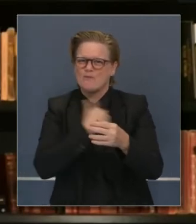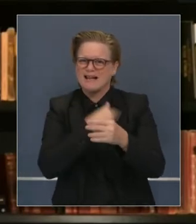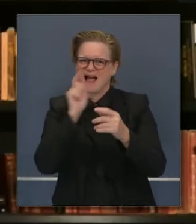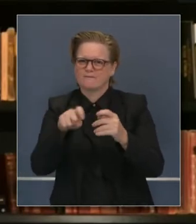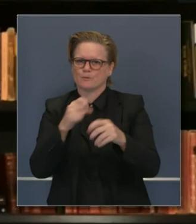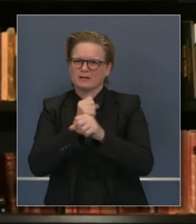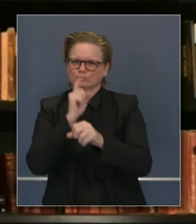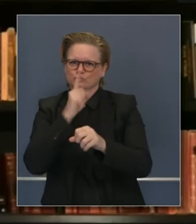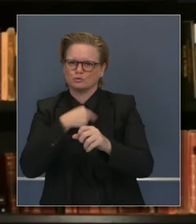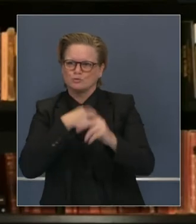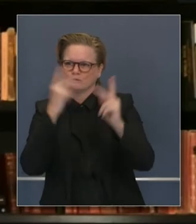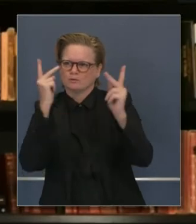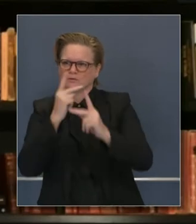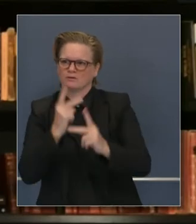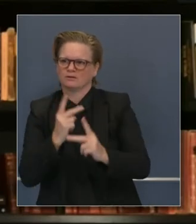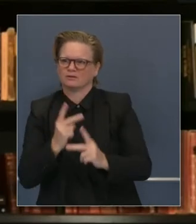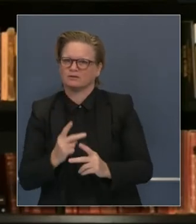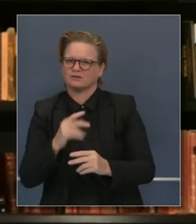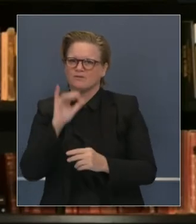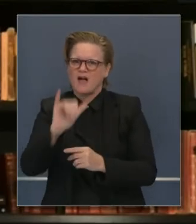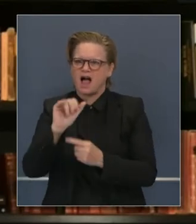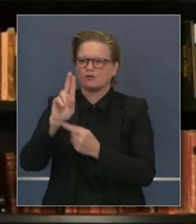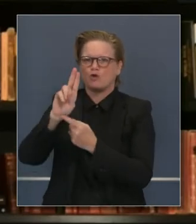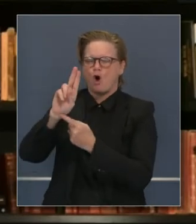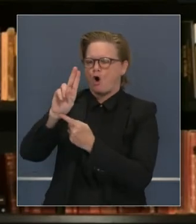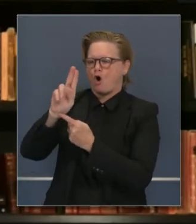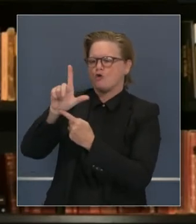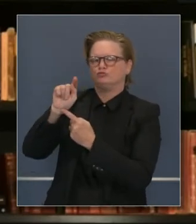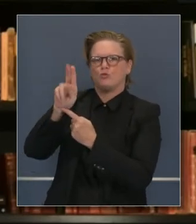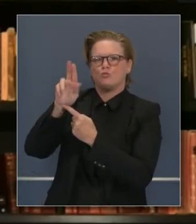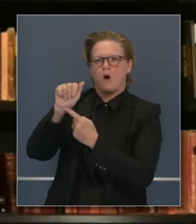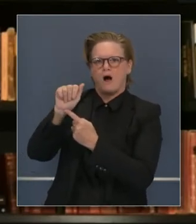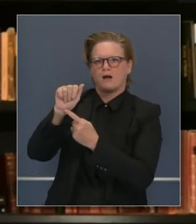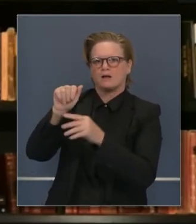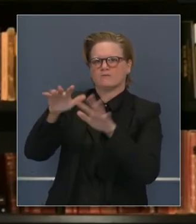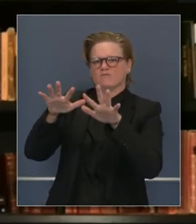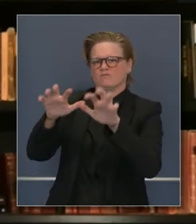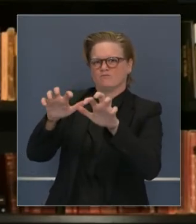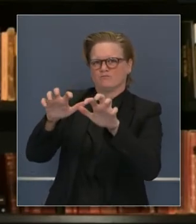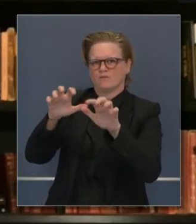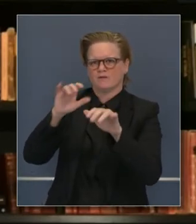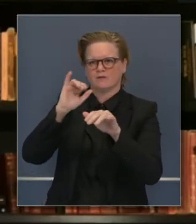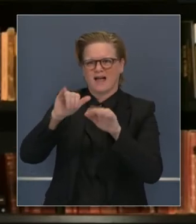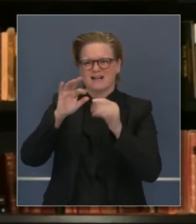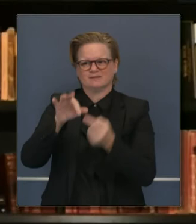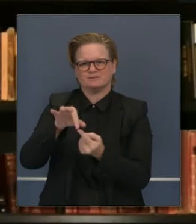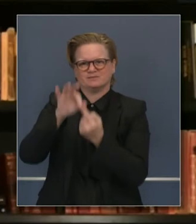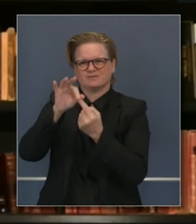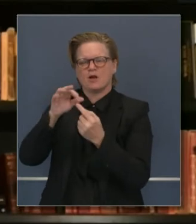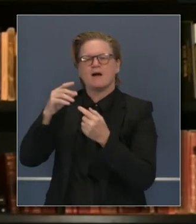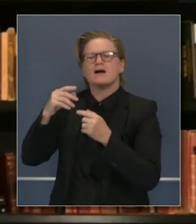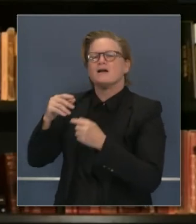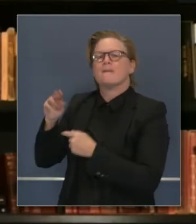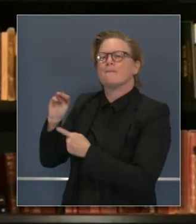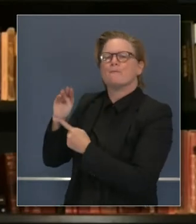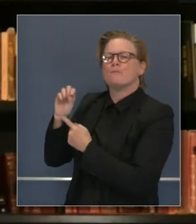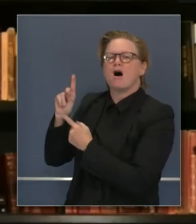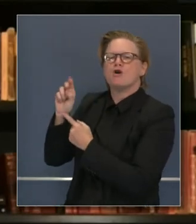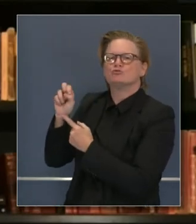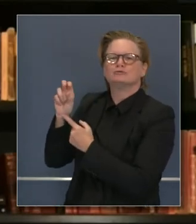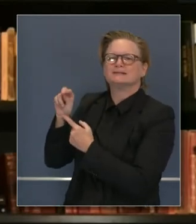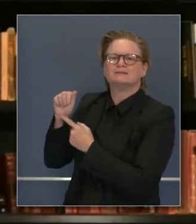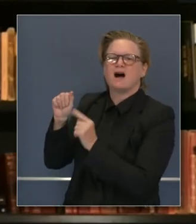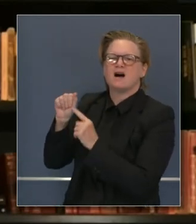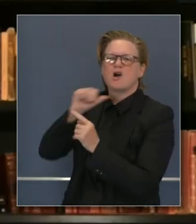con este almacenaje ultra frío de estas vacunas, que será más fácil con la vacuna de Mederma y